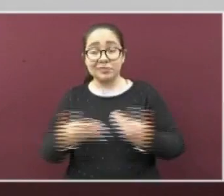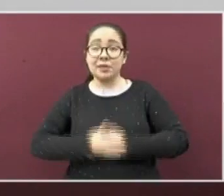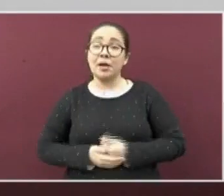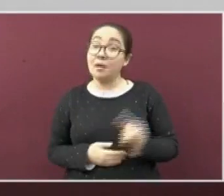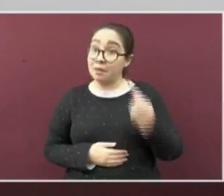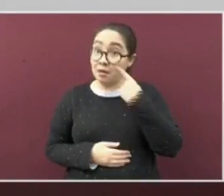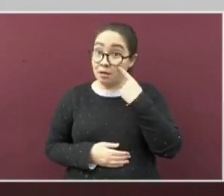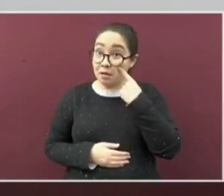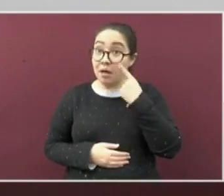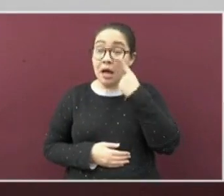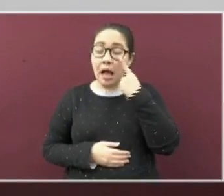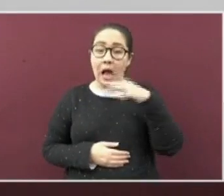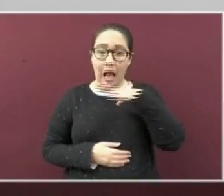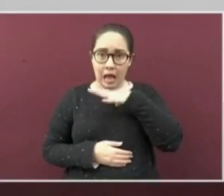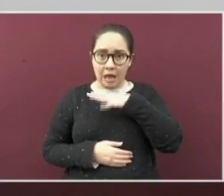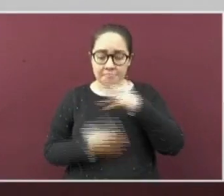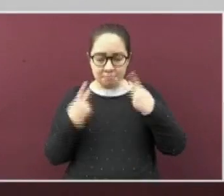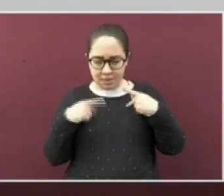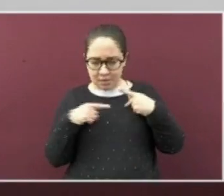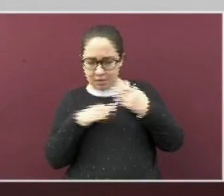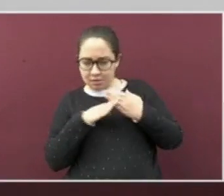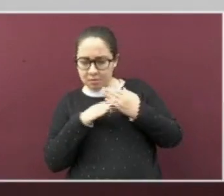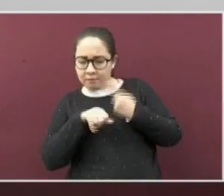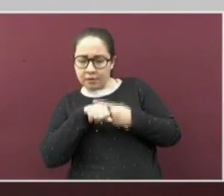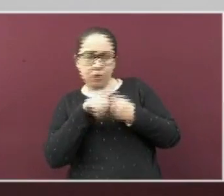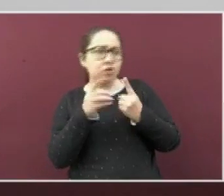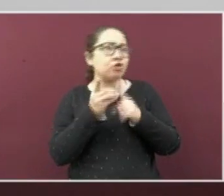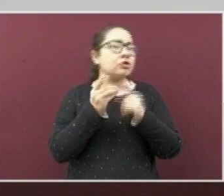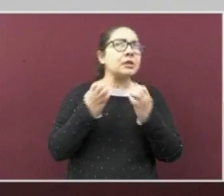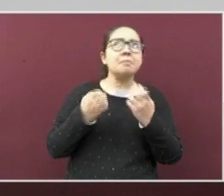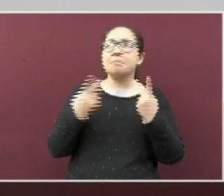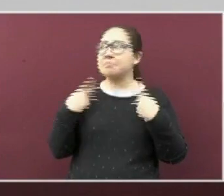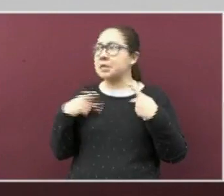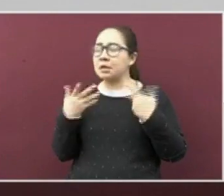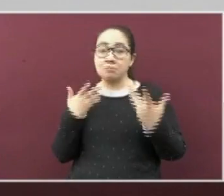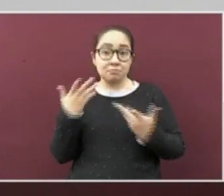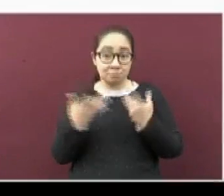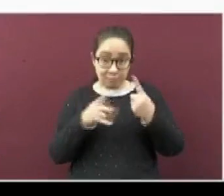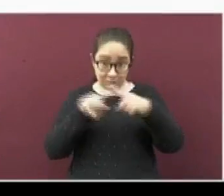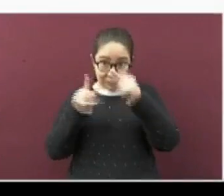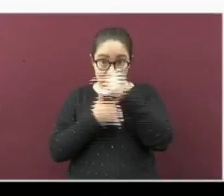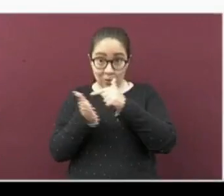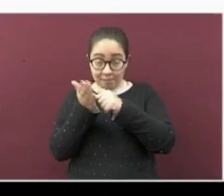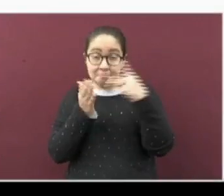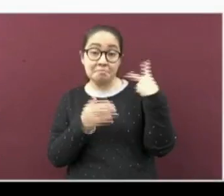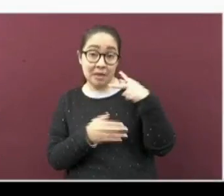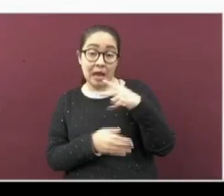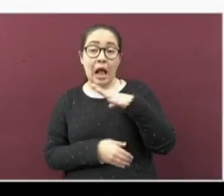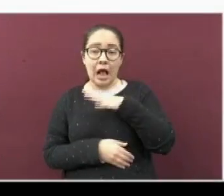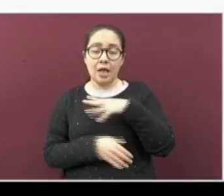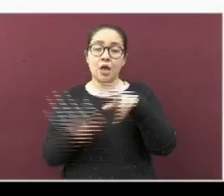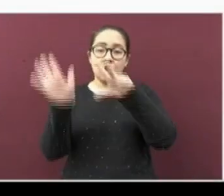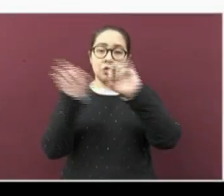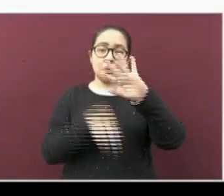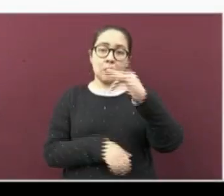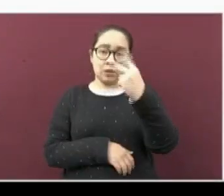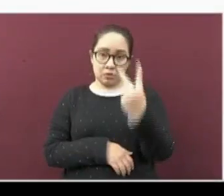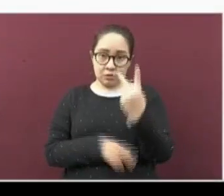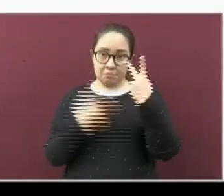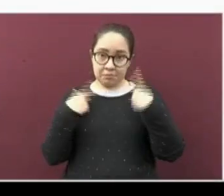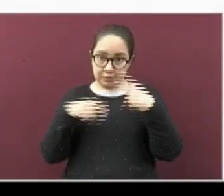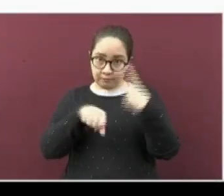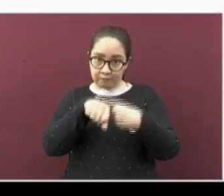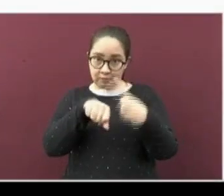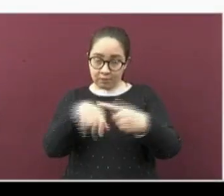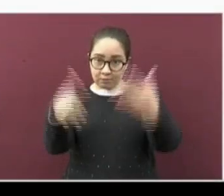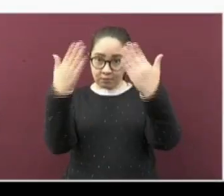cómo los pacientes activos se están identificando en los diferentes municipios. Ahora el de Veracruz registra 852 casos.